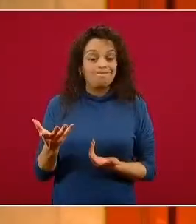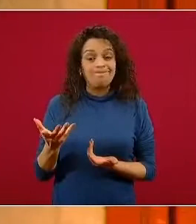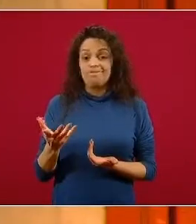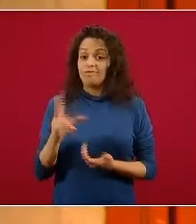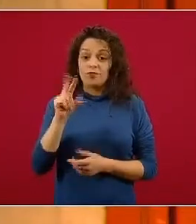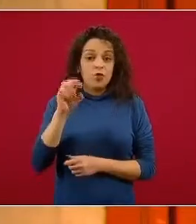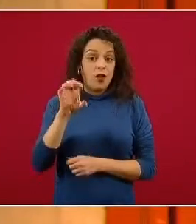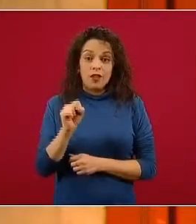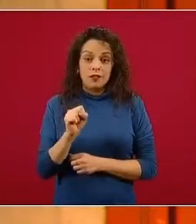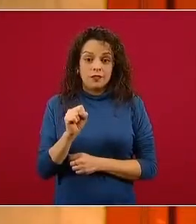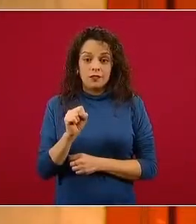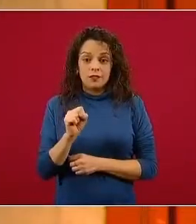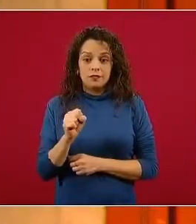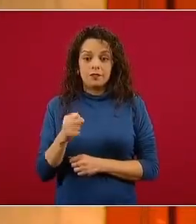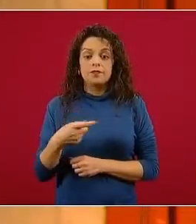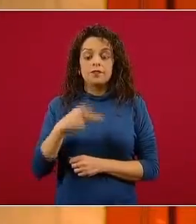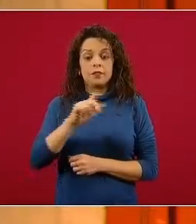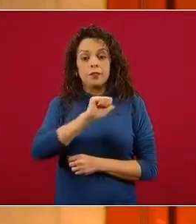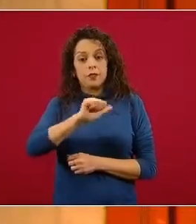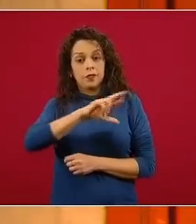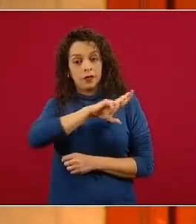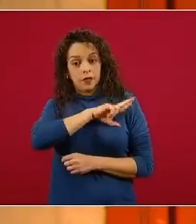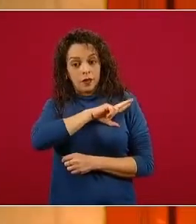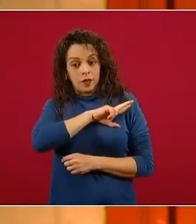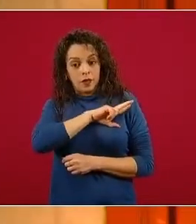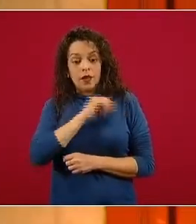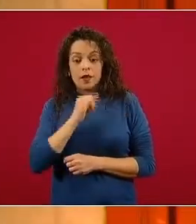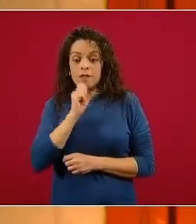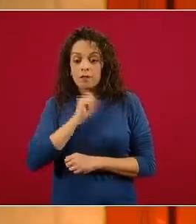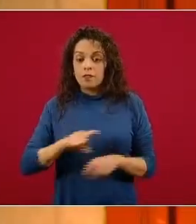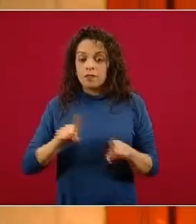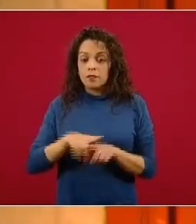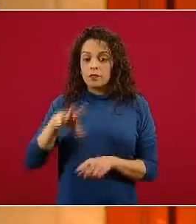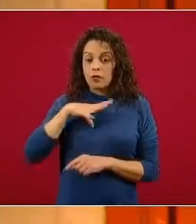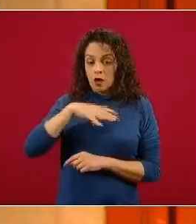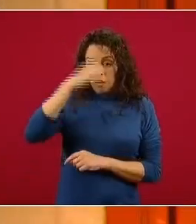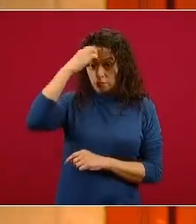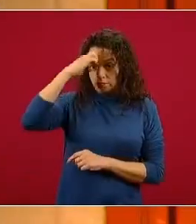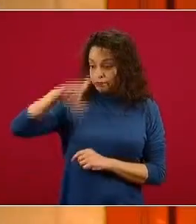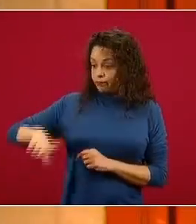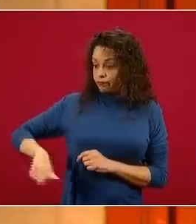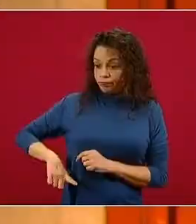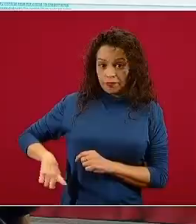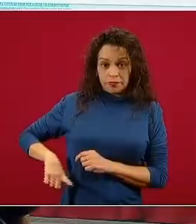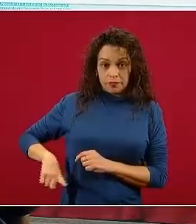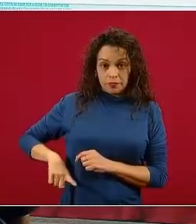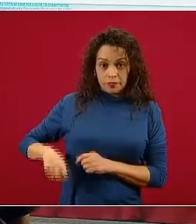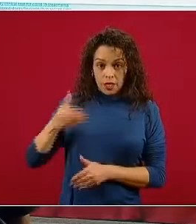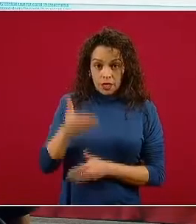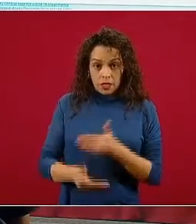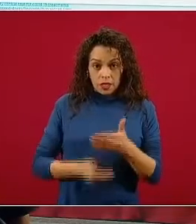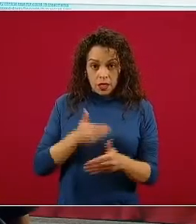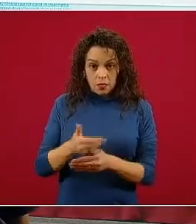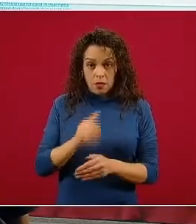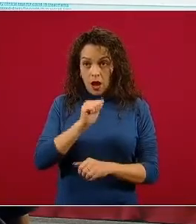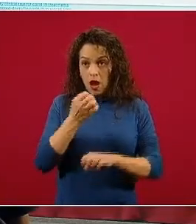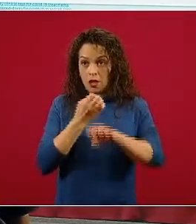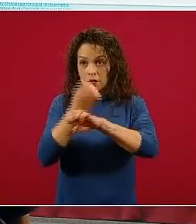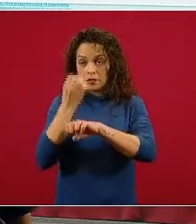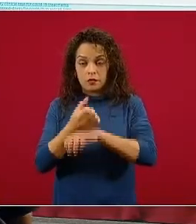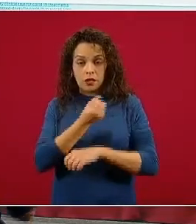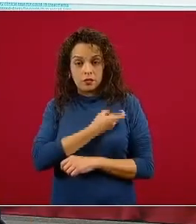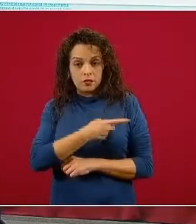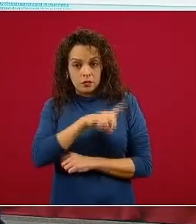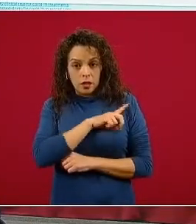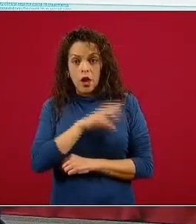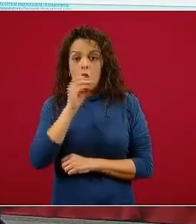tanto en el sector privado, pero hemos encontrado la experiencia también en el sector público, en servicios estatales de salud o incluso